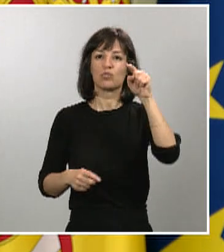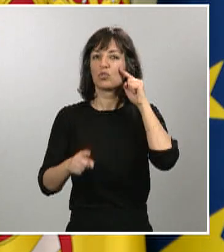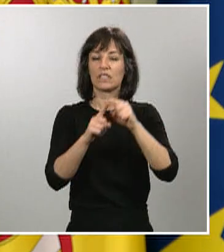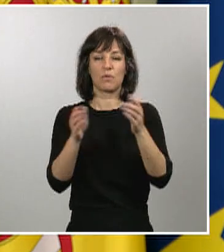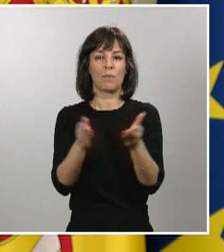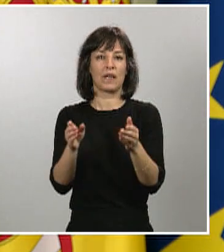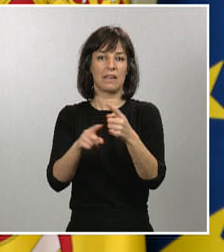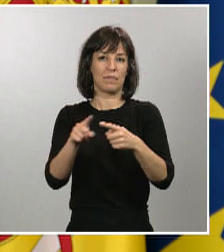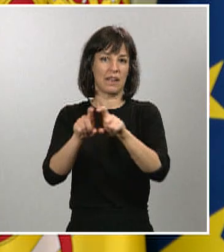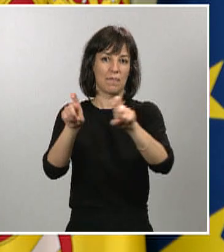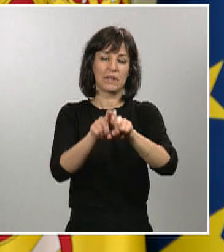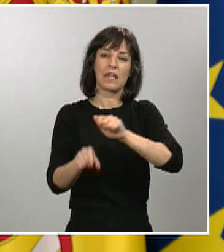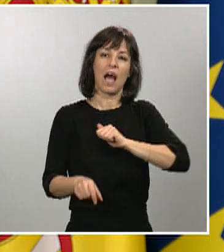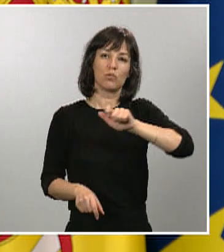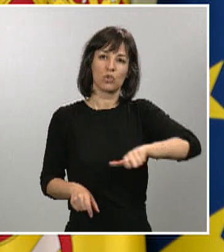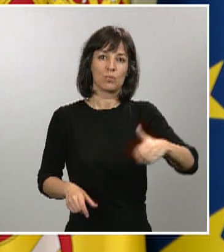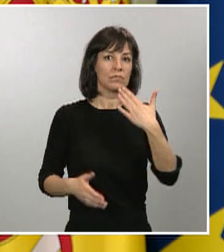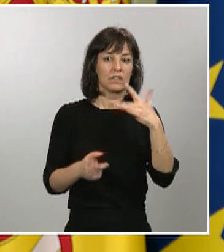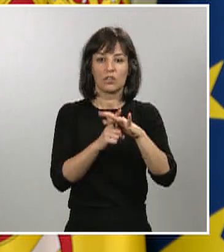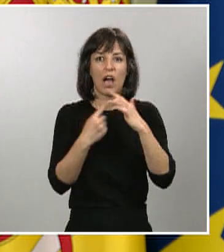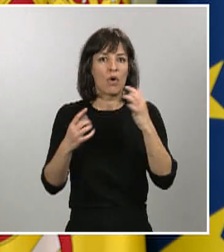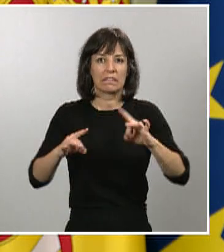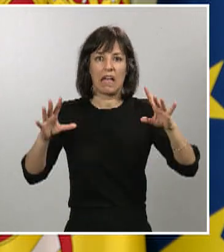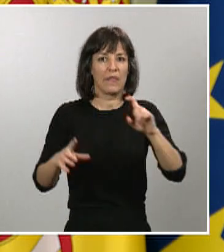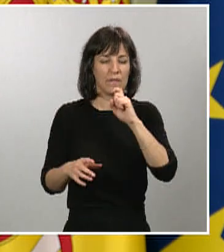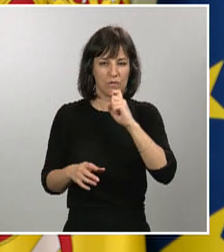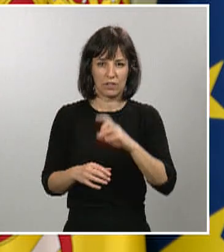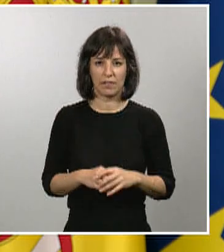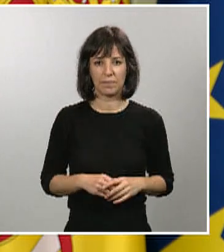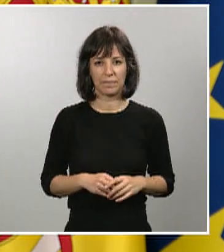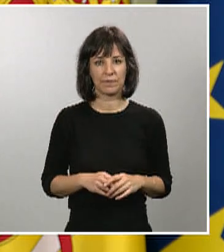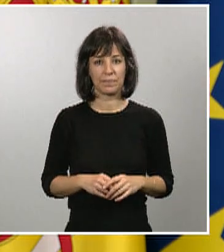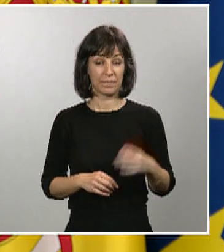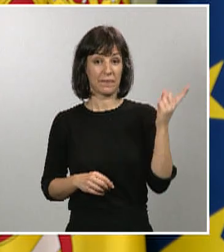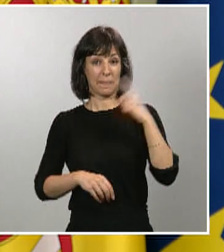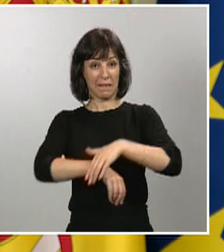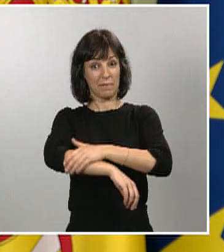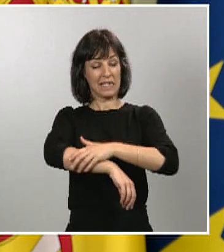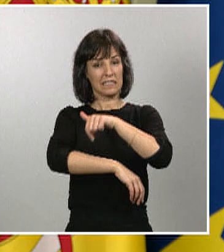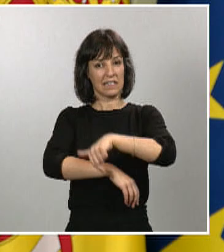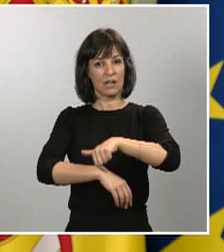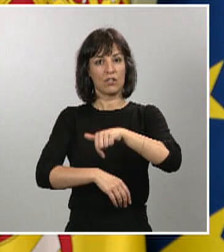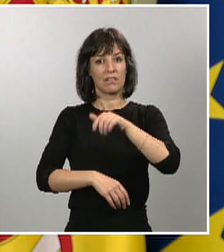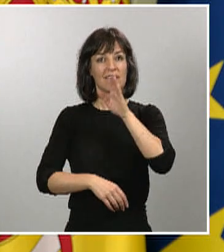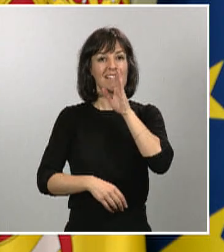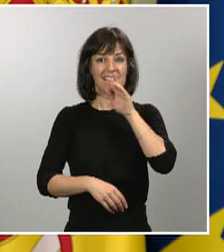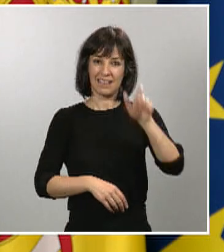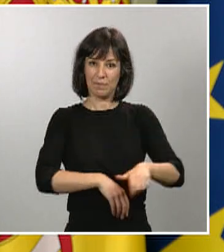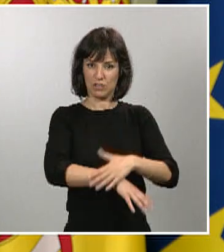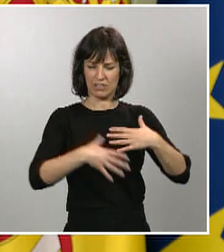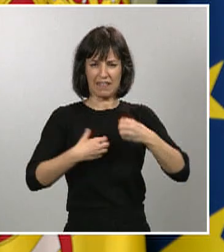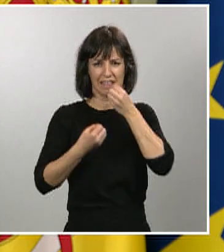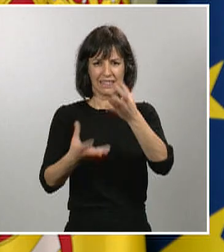en dificultades. Y, como saben, desde el Ministerio estamos, como decía el Ministro de Sanidad, coordinando